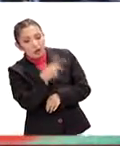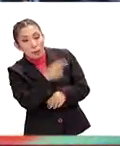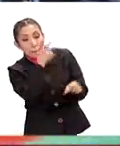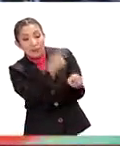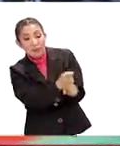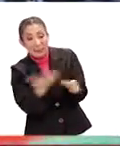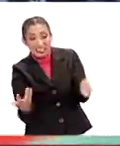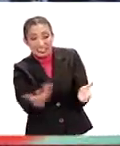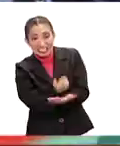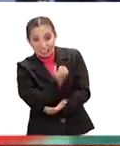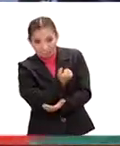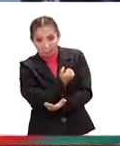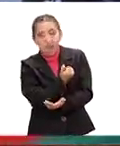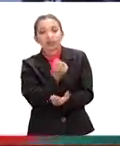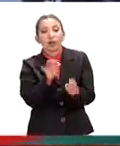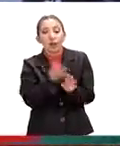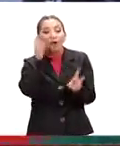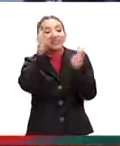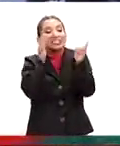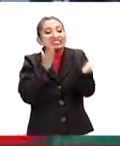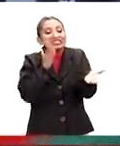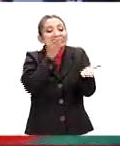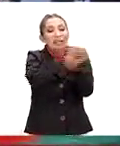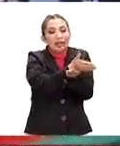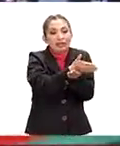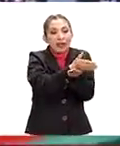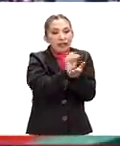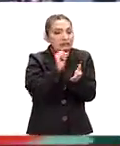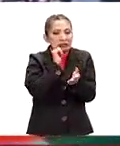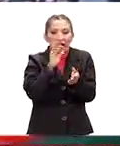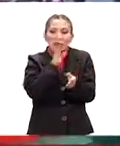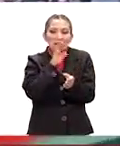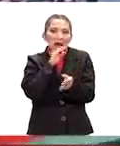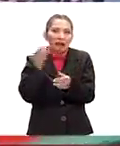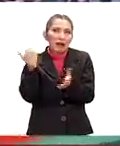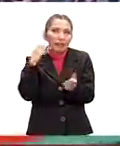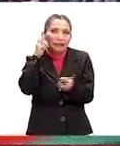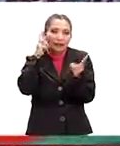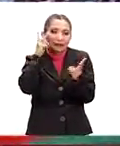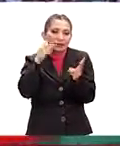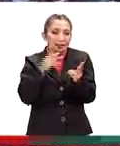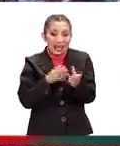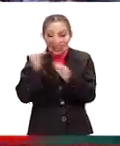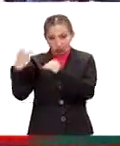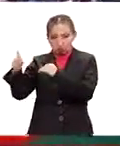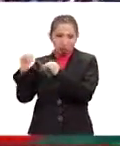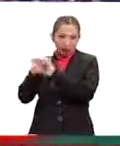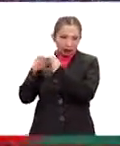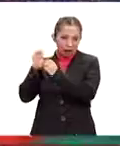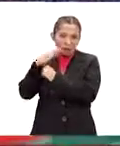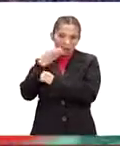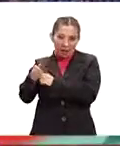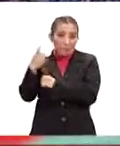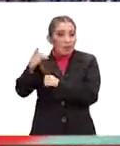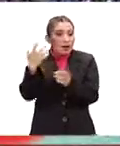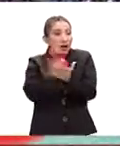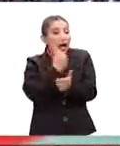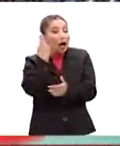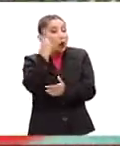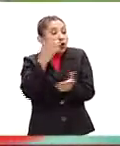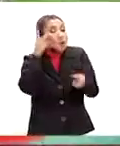primera victoria como visitante. No han hecho las cosas bien de visita, son imparables en casa, pero necesitan la victoria